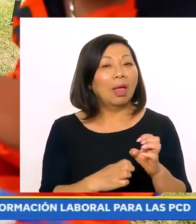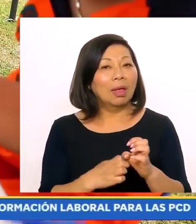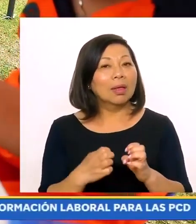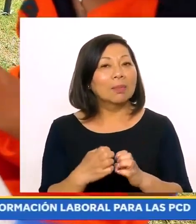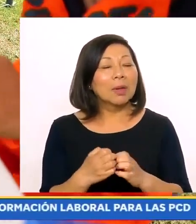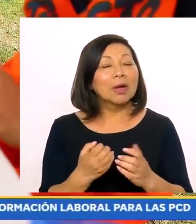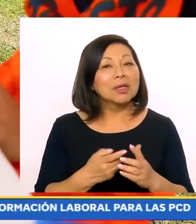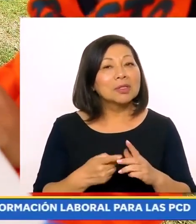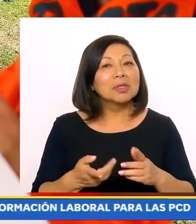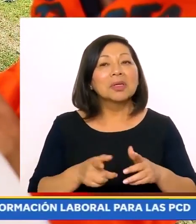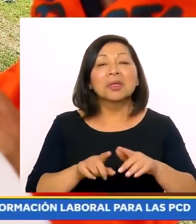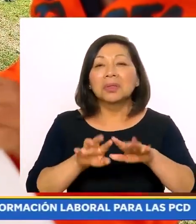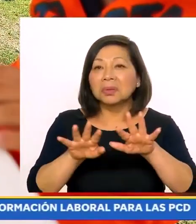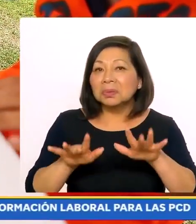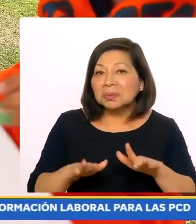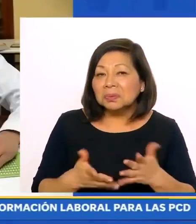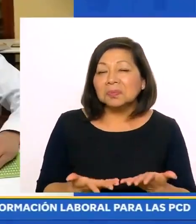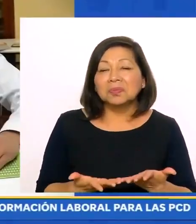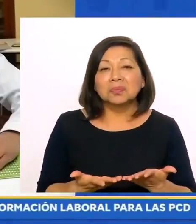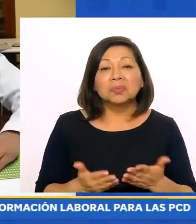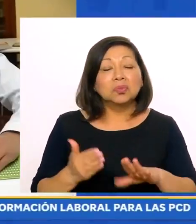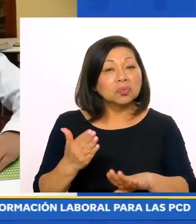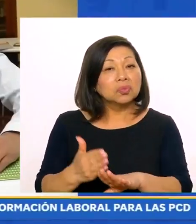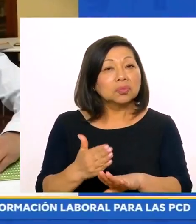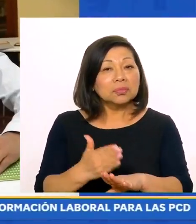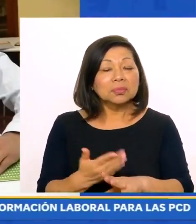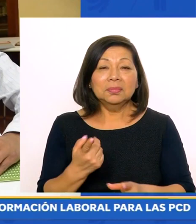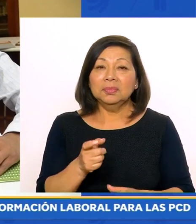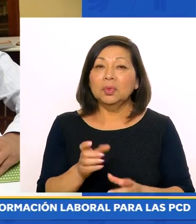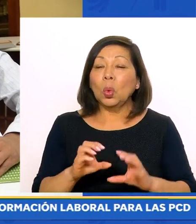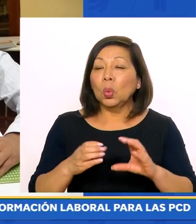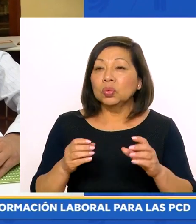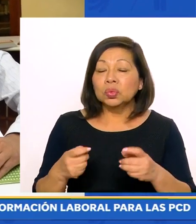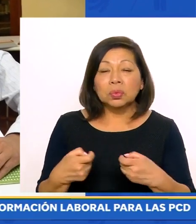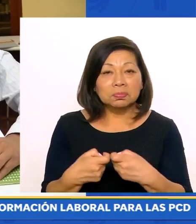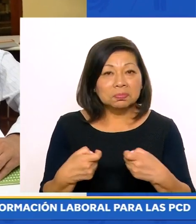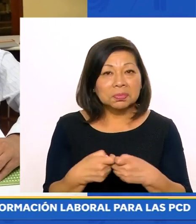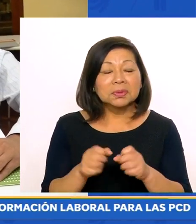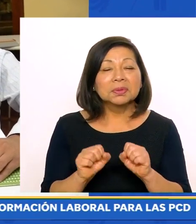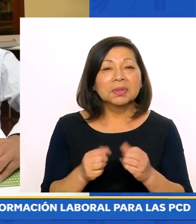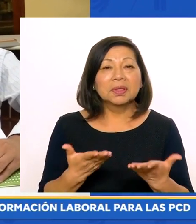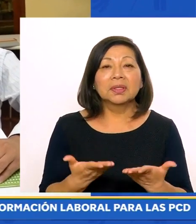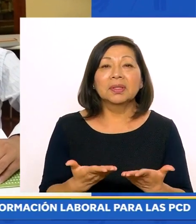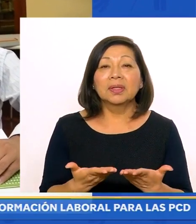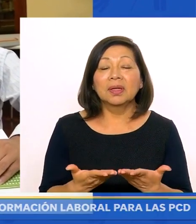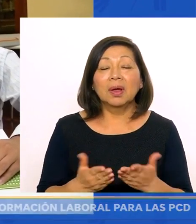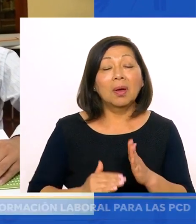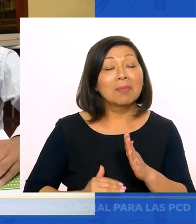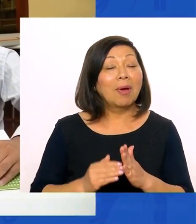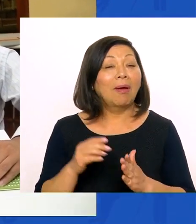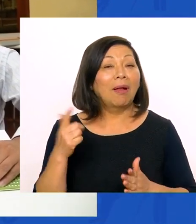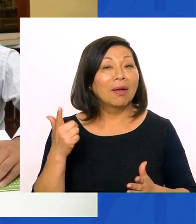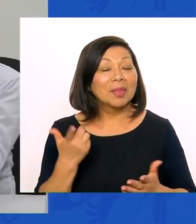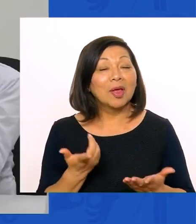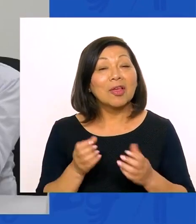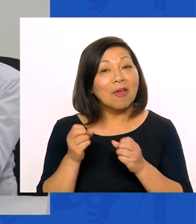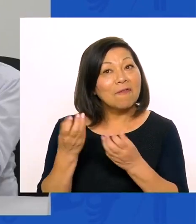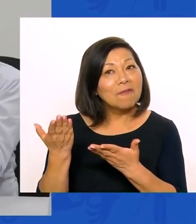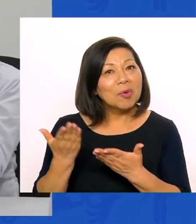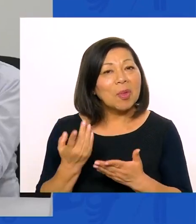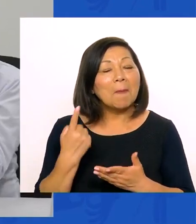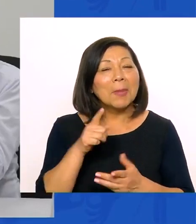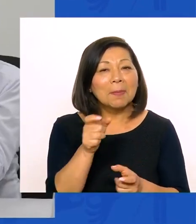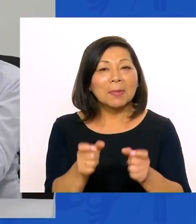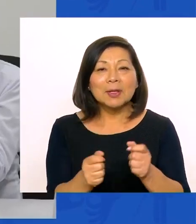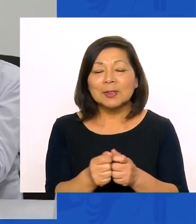tenga alta tecnología de equipamiento, salas de aula muy desarrolladas para los cursos virtuales y creemos